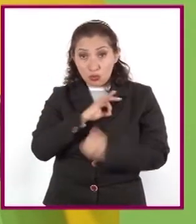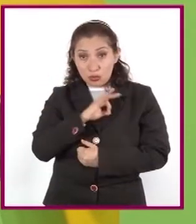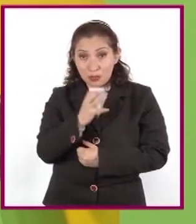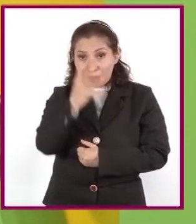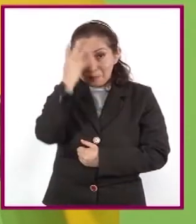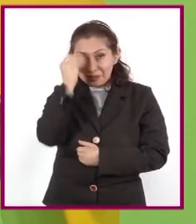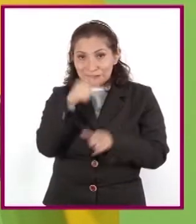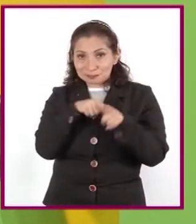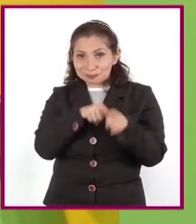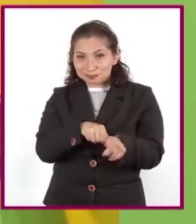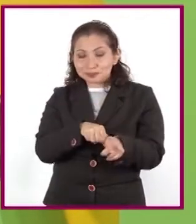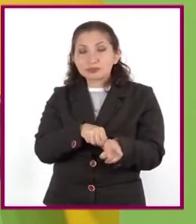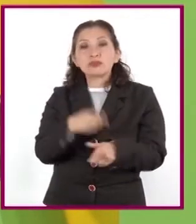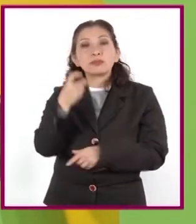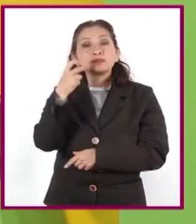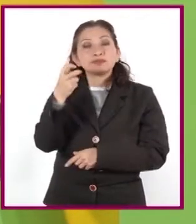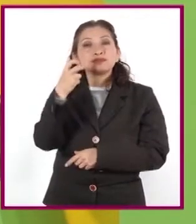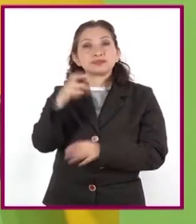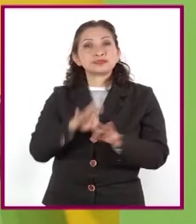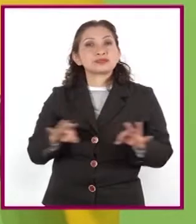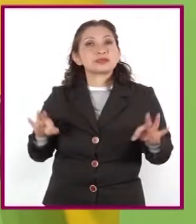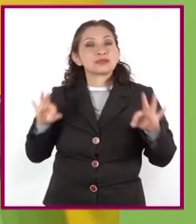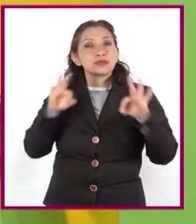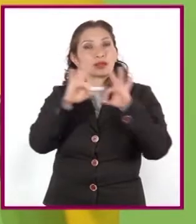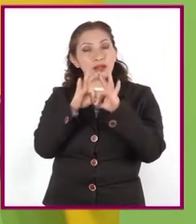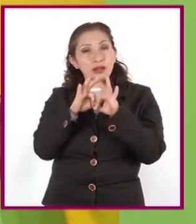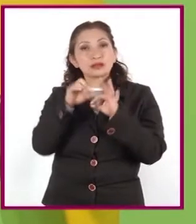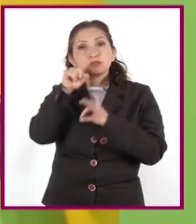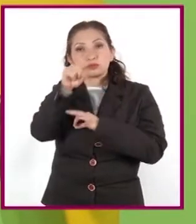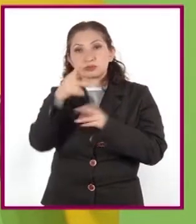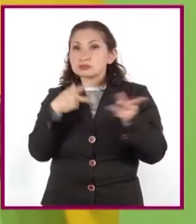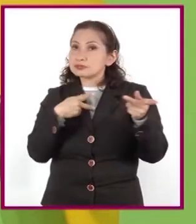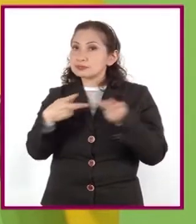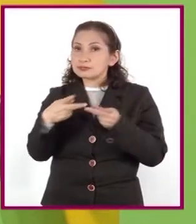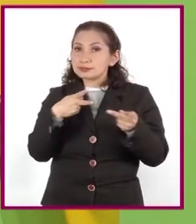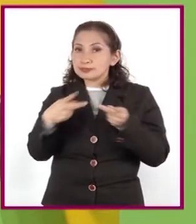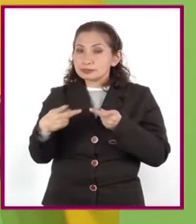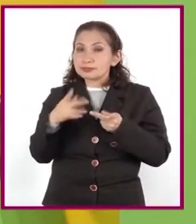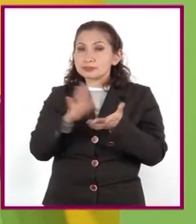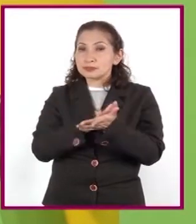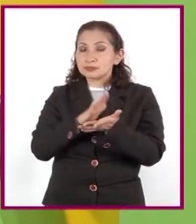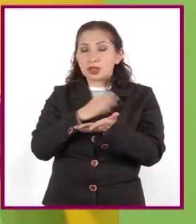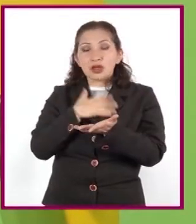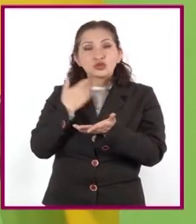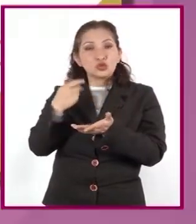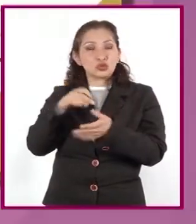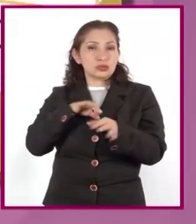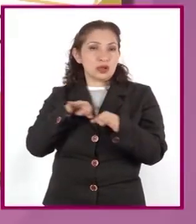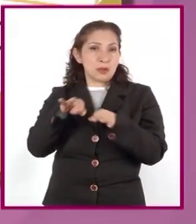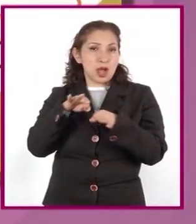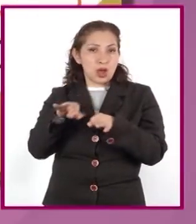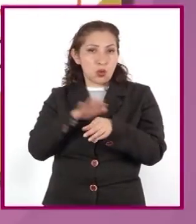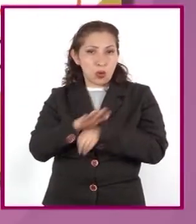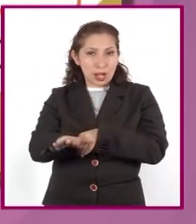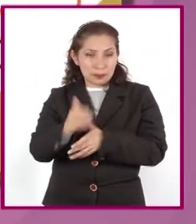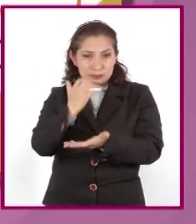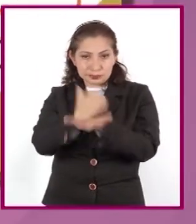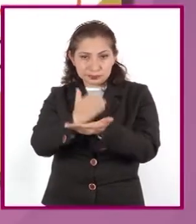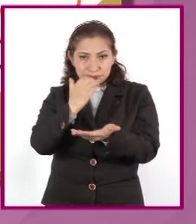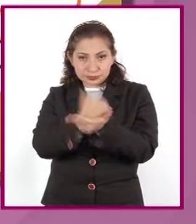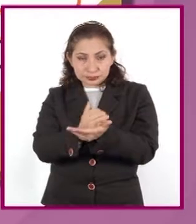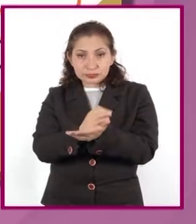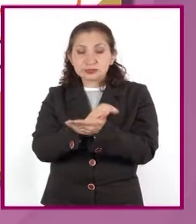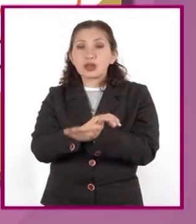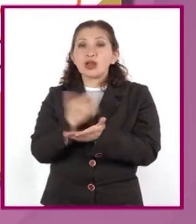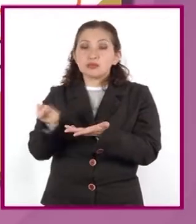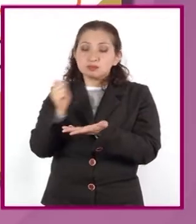aprendiendo. Por ello, es muy importante que tengan a la mano sus útiles de trabajo. Cuaderno o